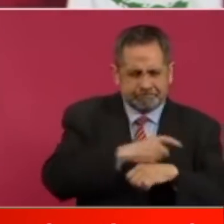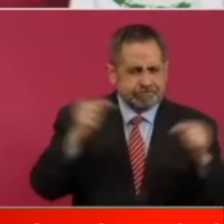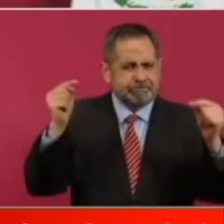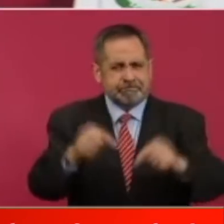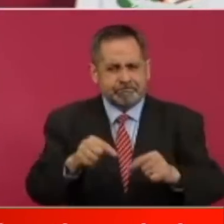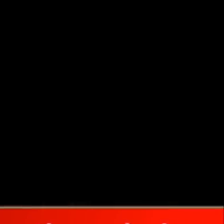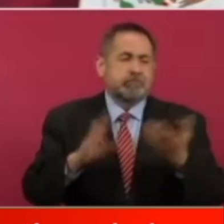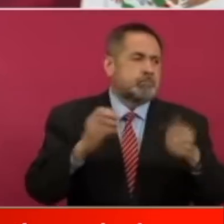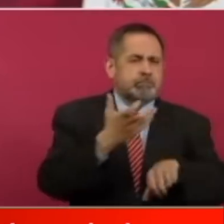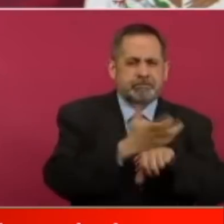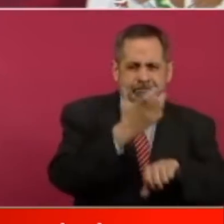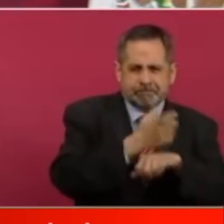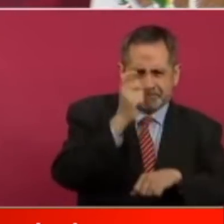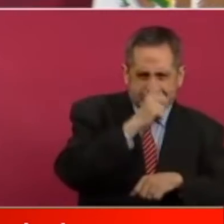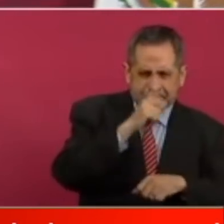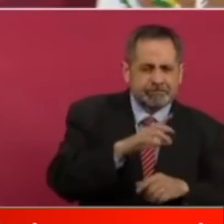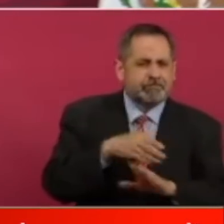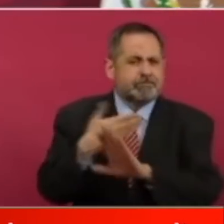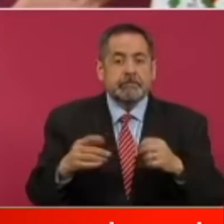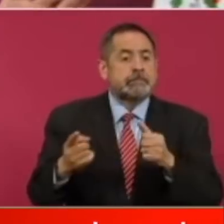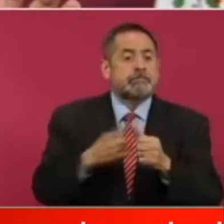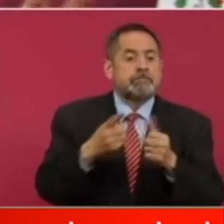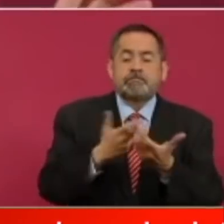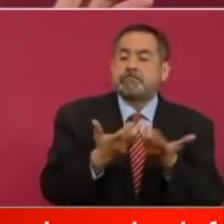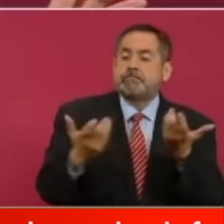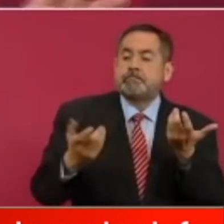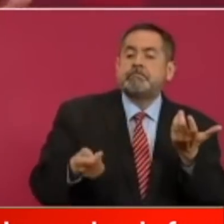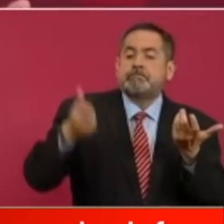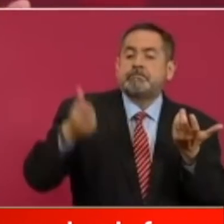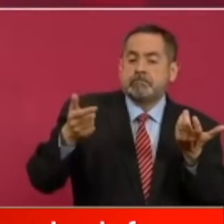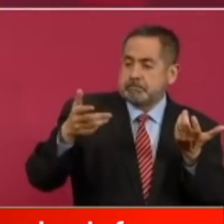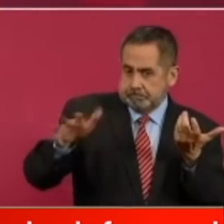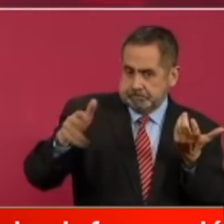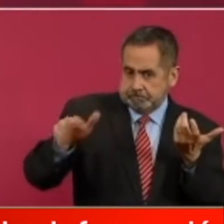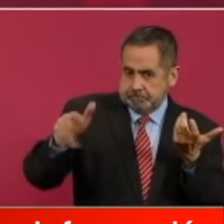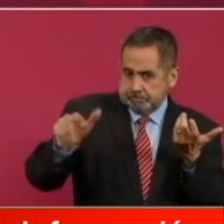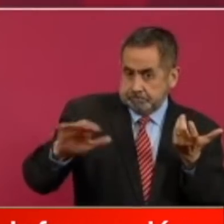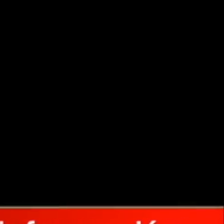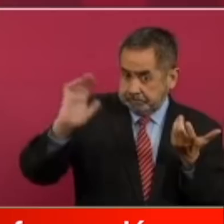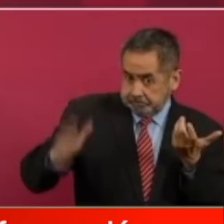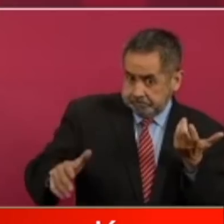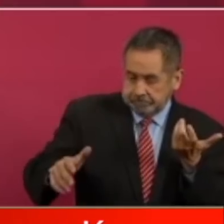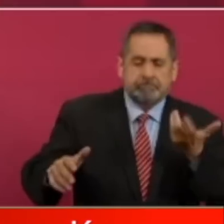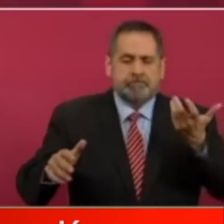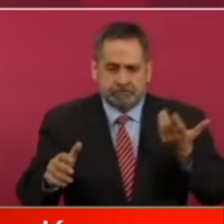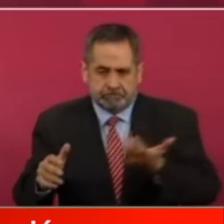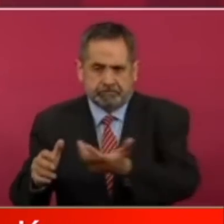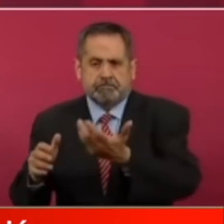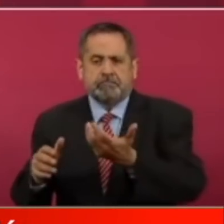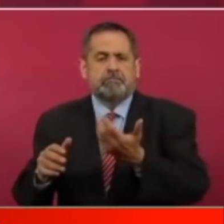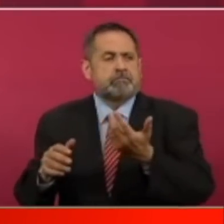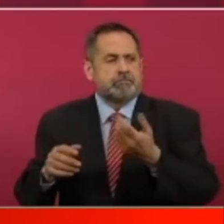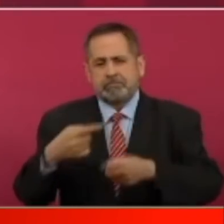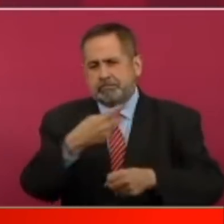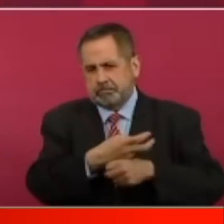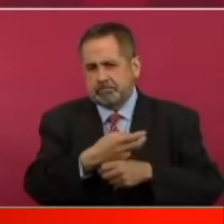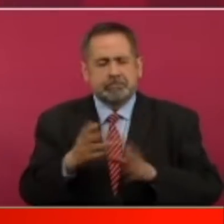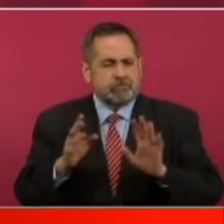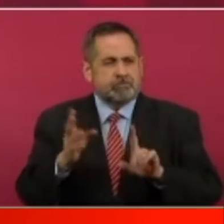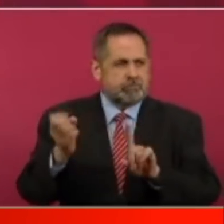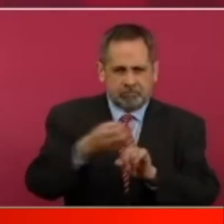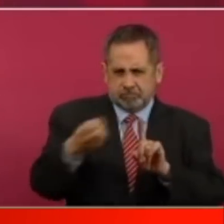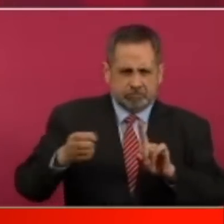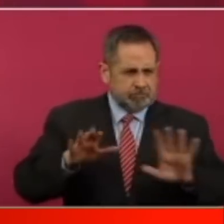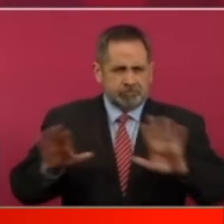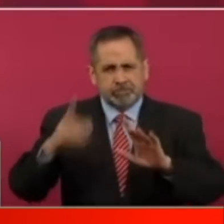América Chivas pues ahí está familia lo que dijo el presidente Andrés Manuel López Obrador y es que